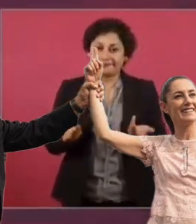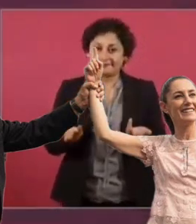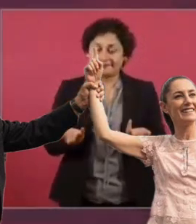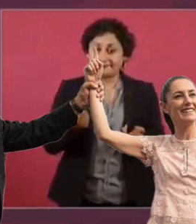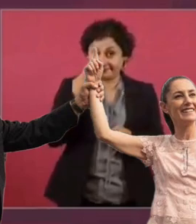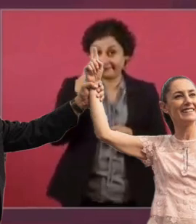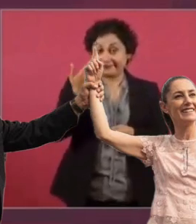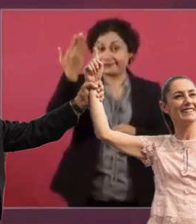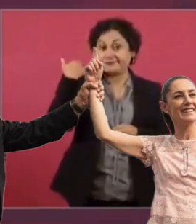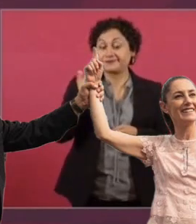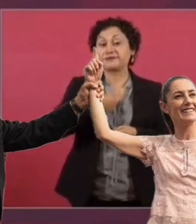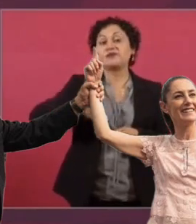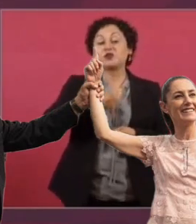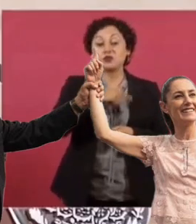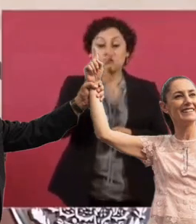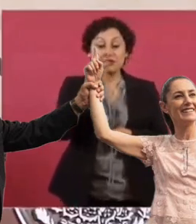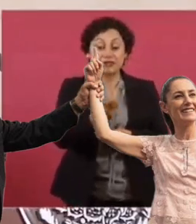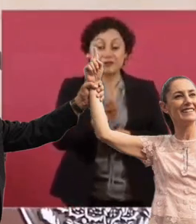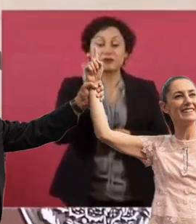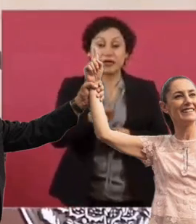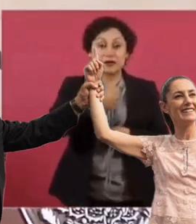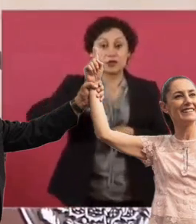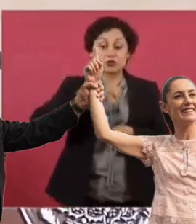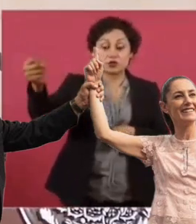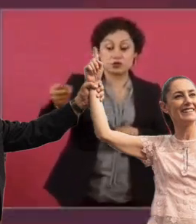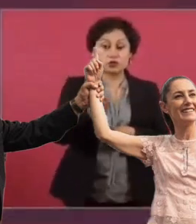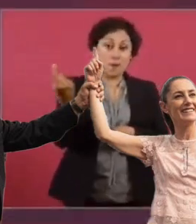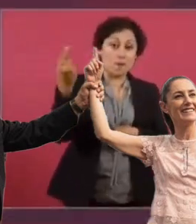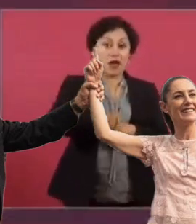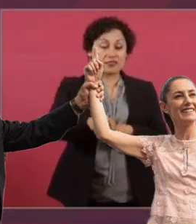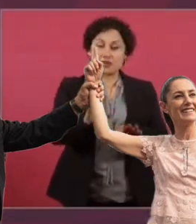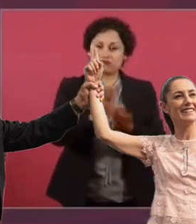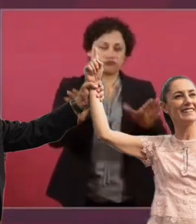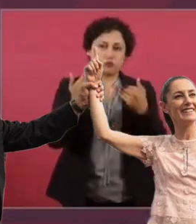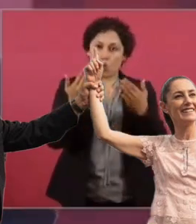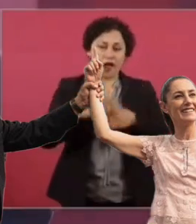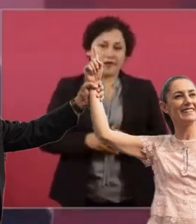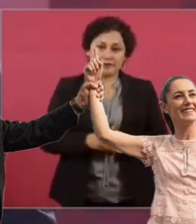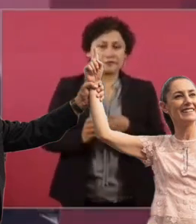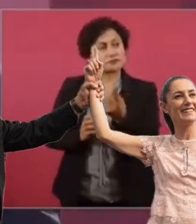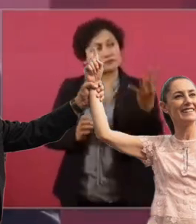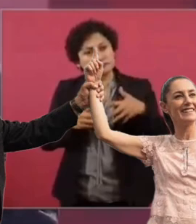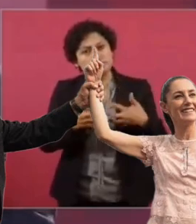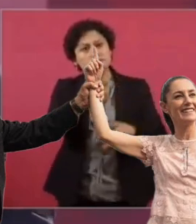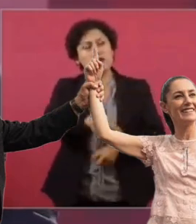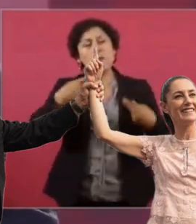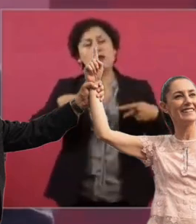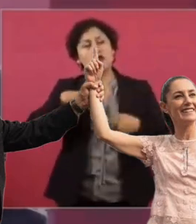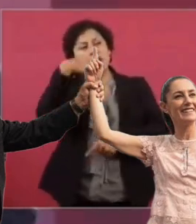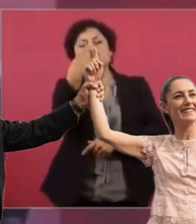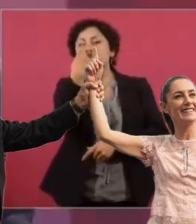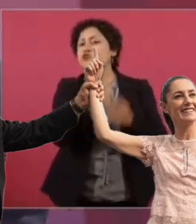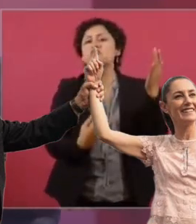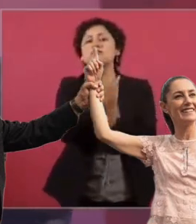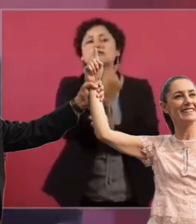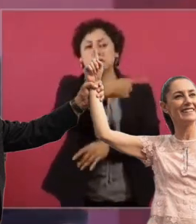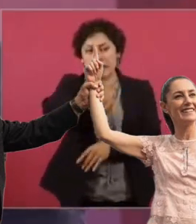Cuando dijimos, no hay dedazo. Va a ser la gente que va a decidir en una encuesta. Esa es una regla.